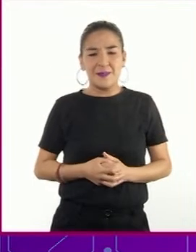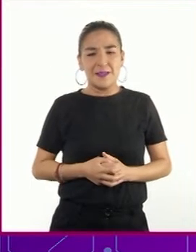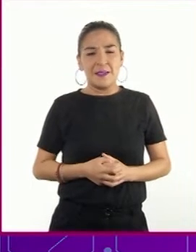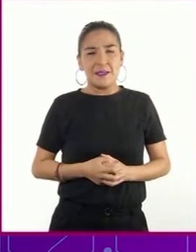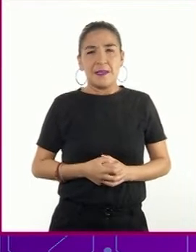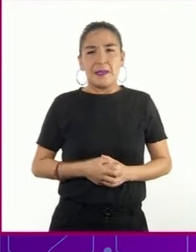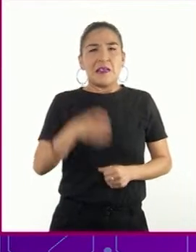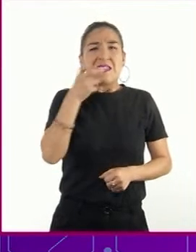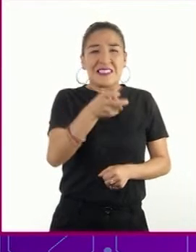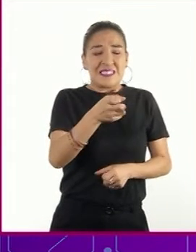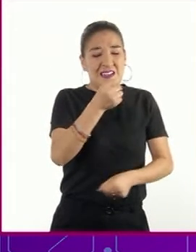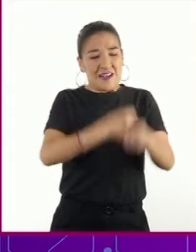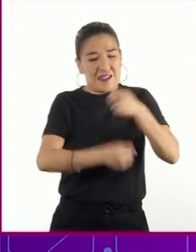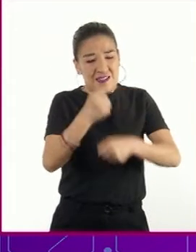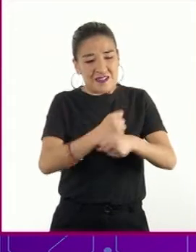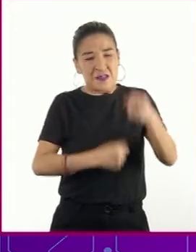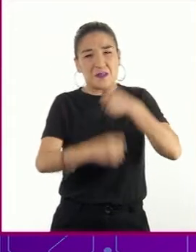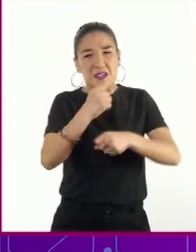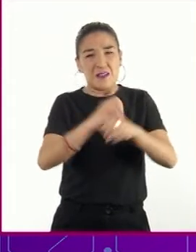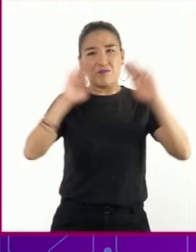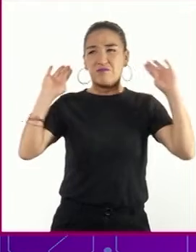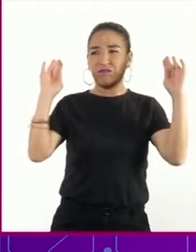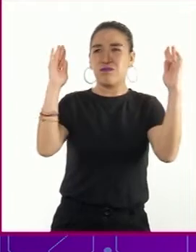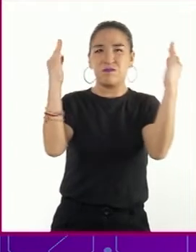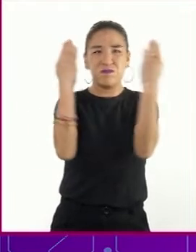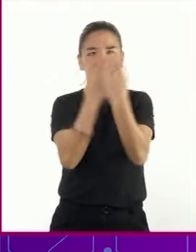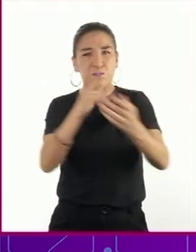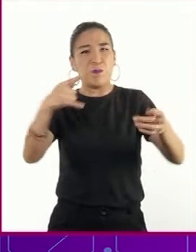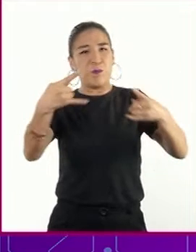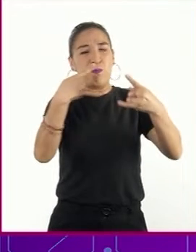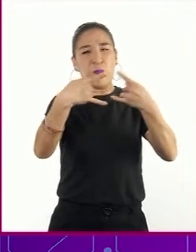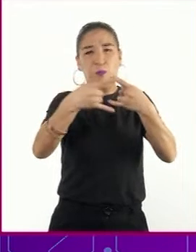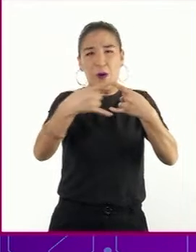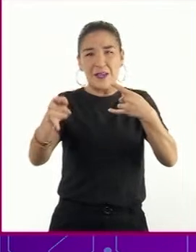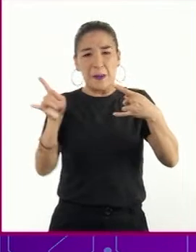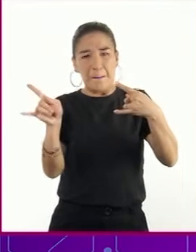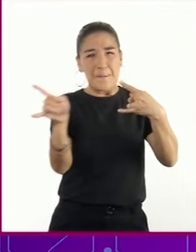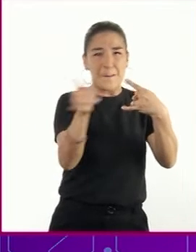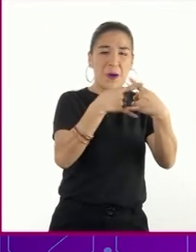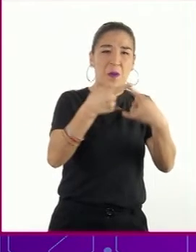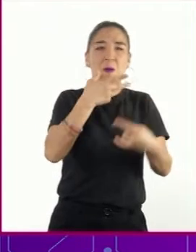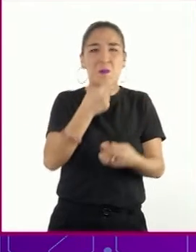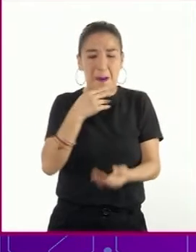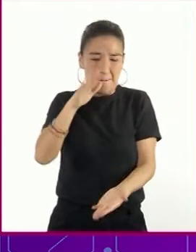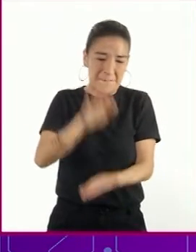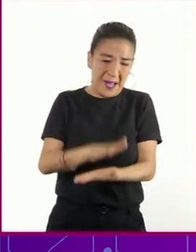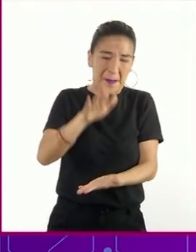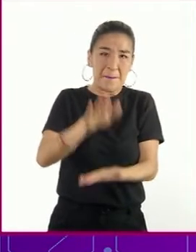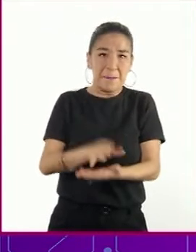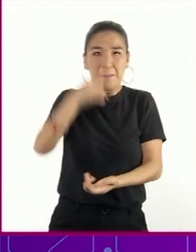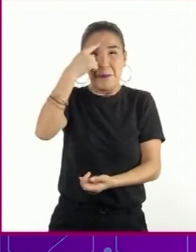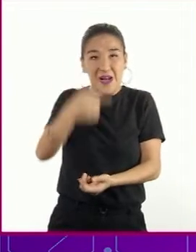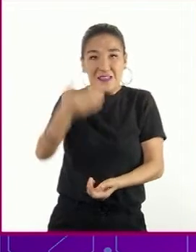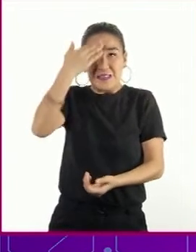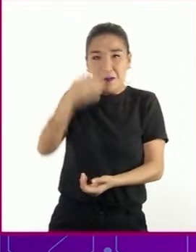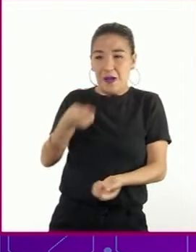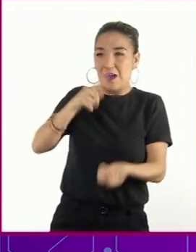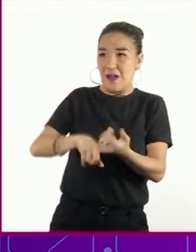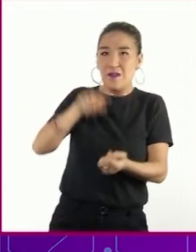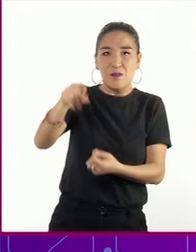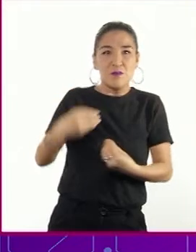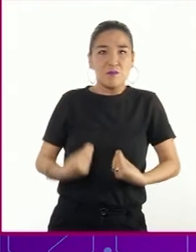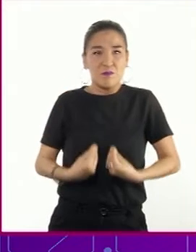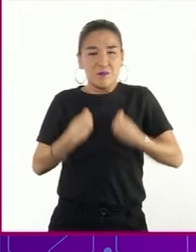Estos son los años y los muros y la puerta que se cierra sobre un muchacho que golpetea el piso para saber si el mundo está allí y si es